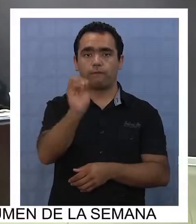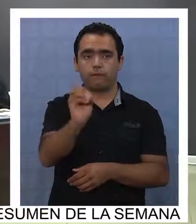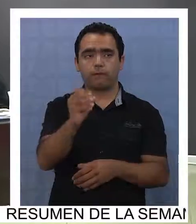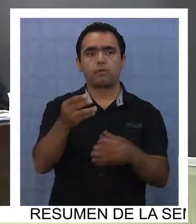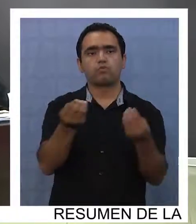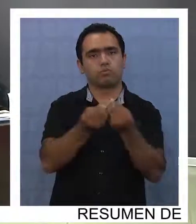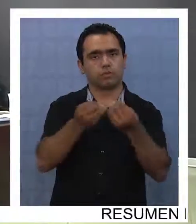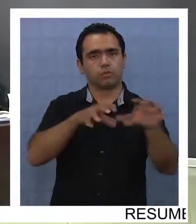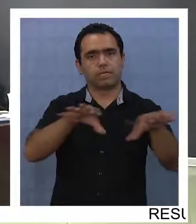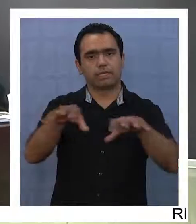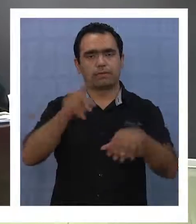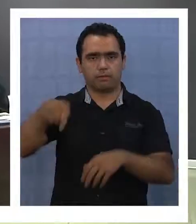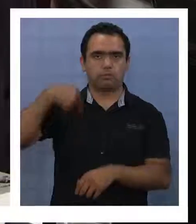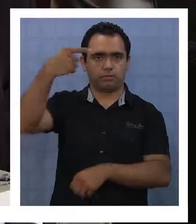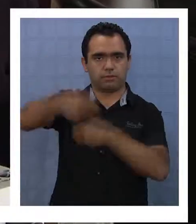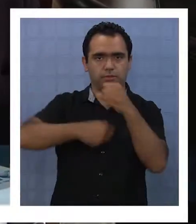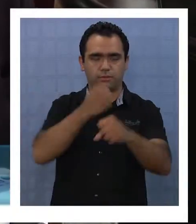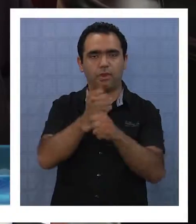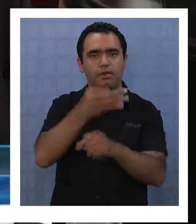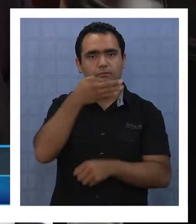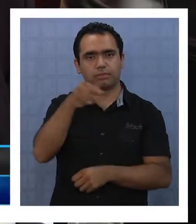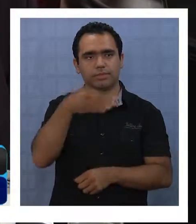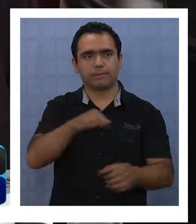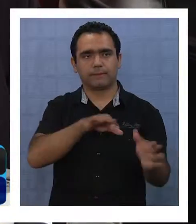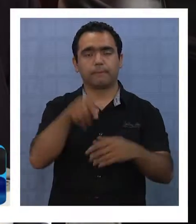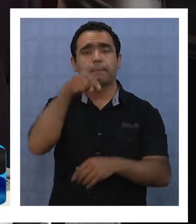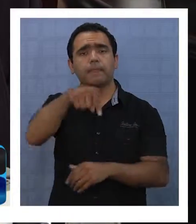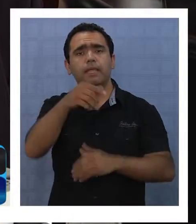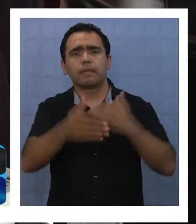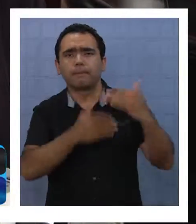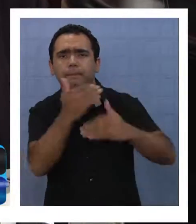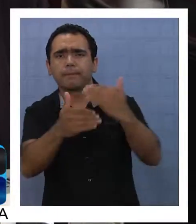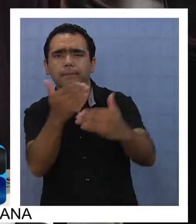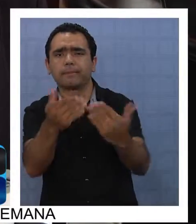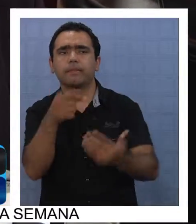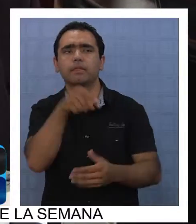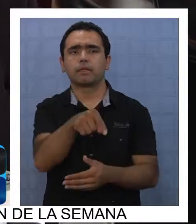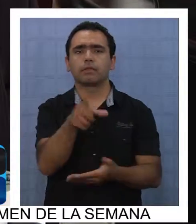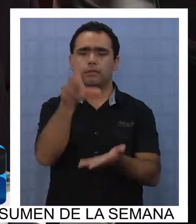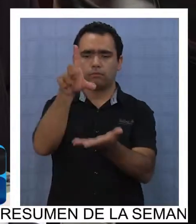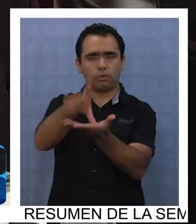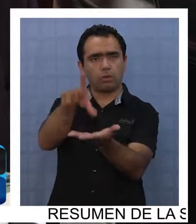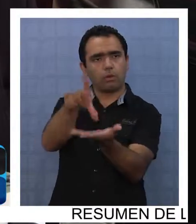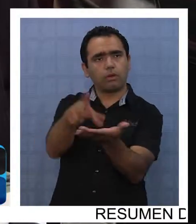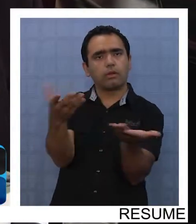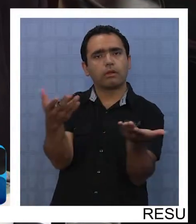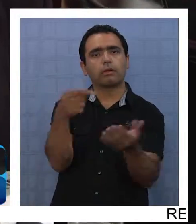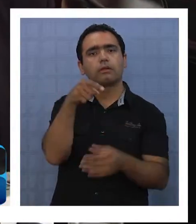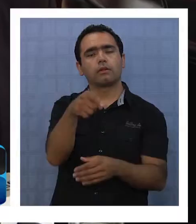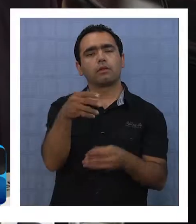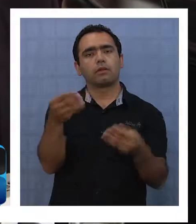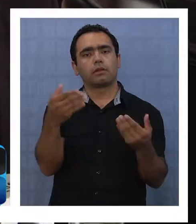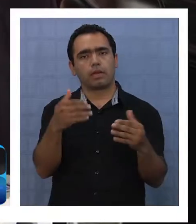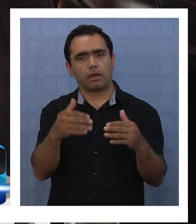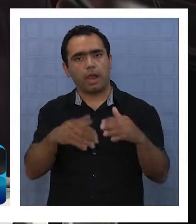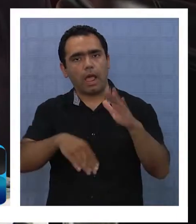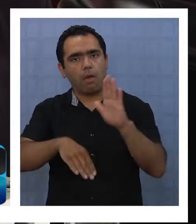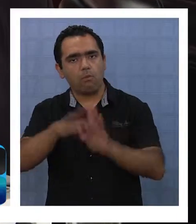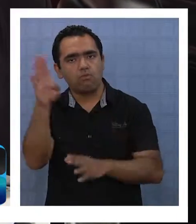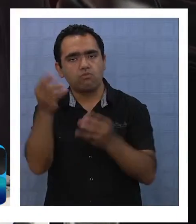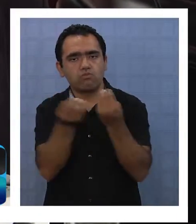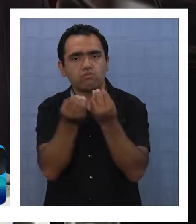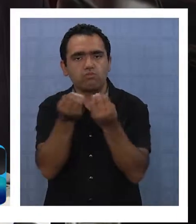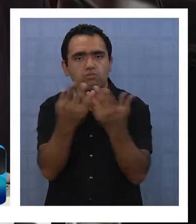actividades para el próximo año. Este emprendimiento está instalado en un sector que va a tener un alto potencial por el tema de